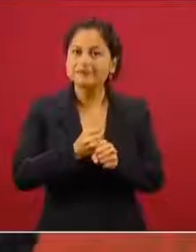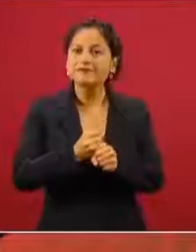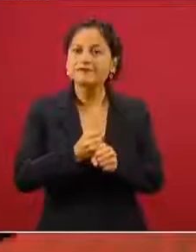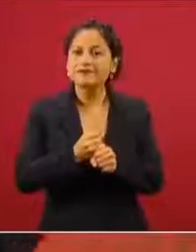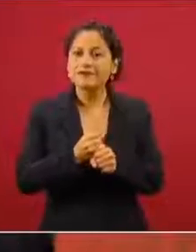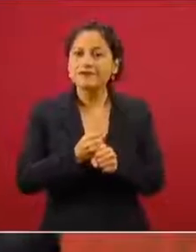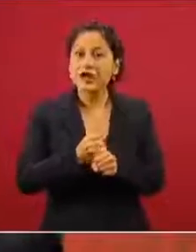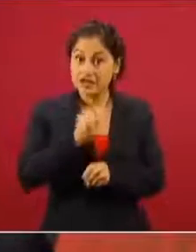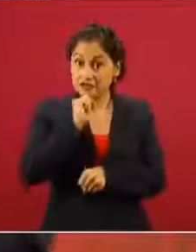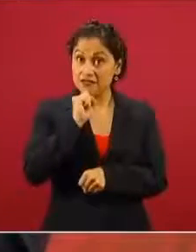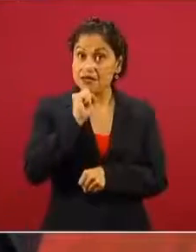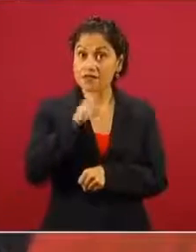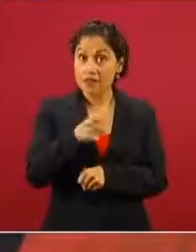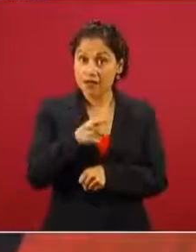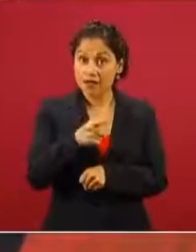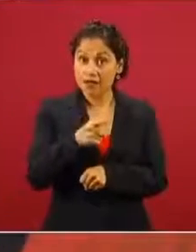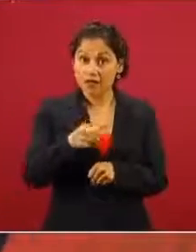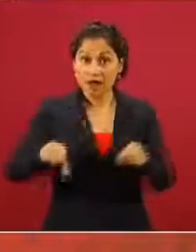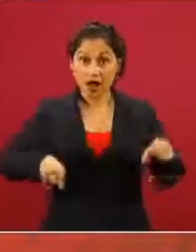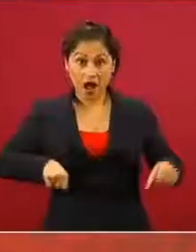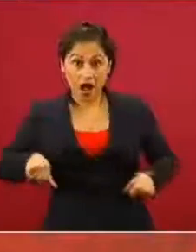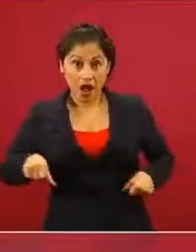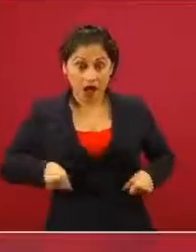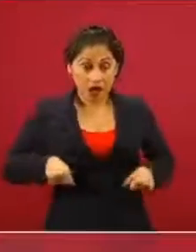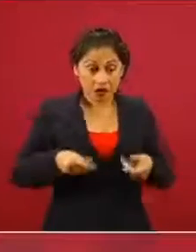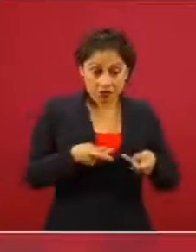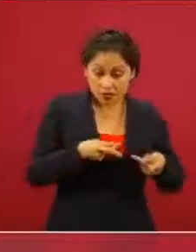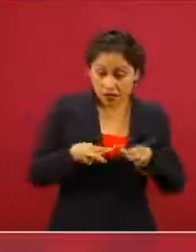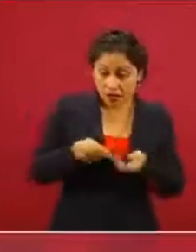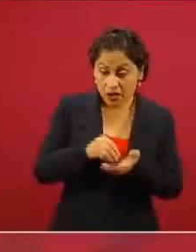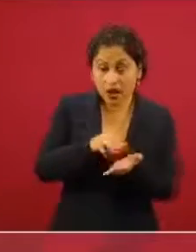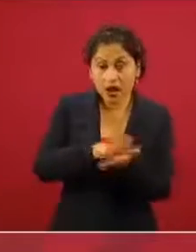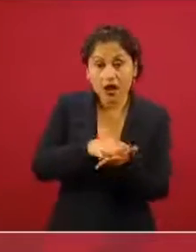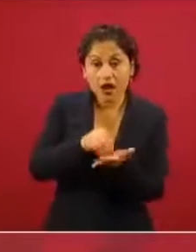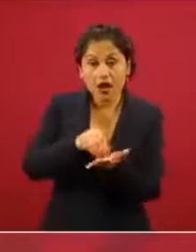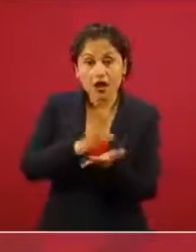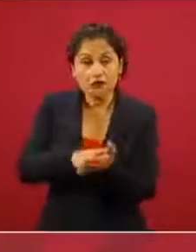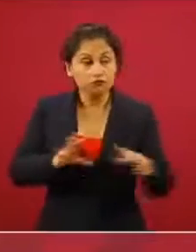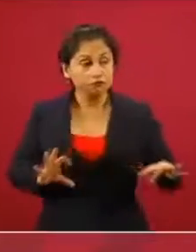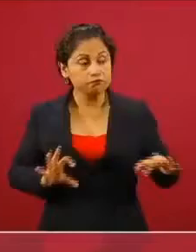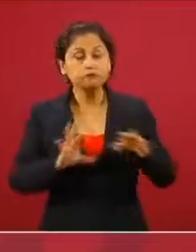consistieron las operaciones que llevaron a cabo de manera conjunta